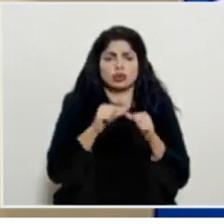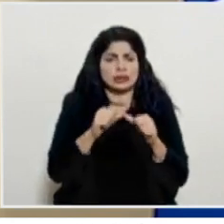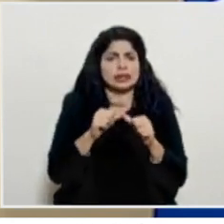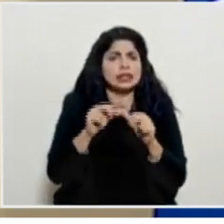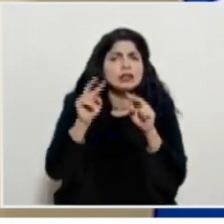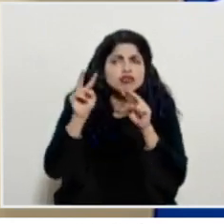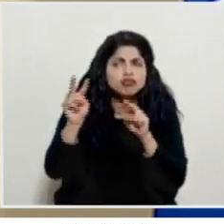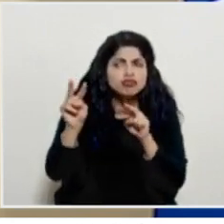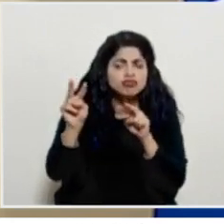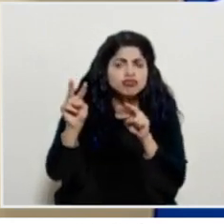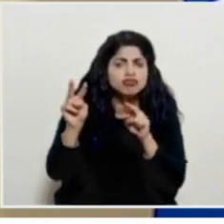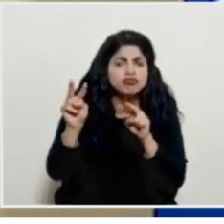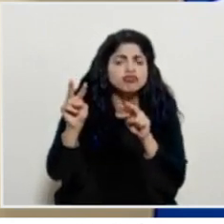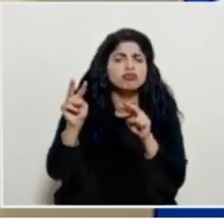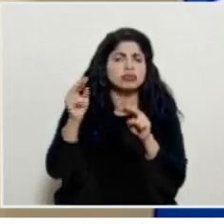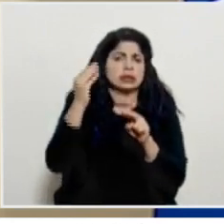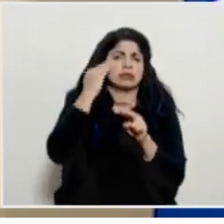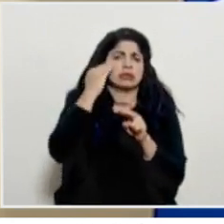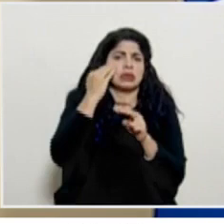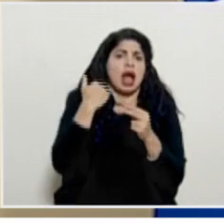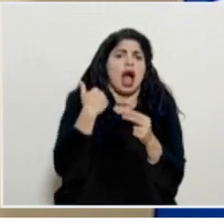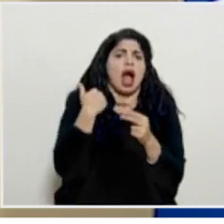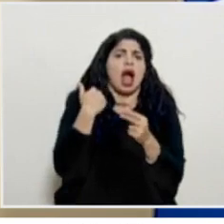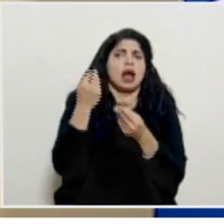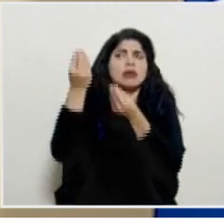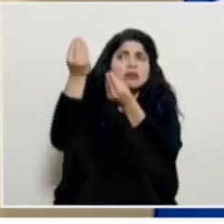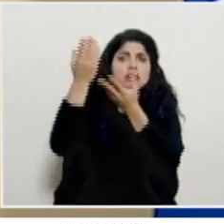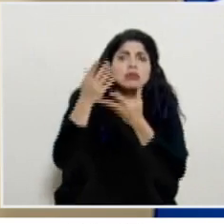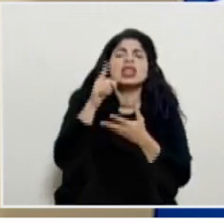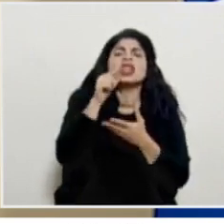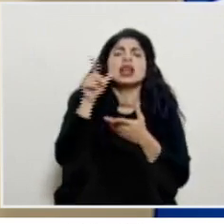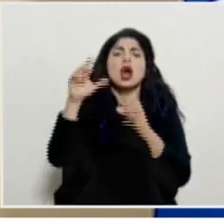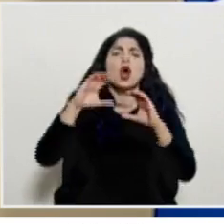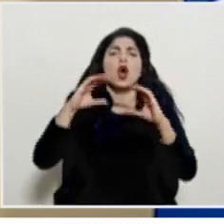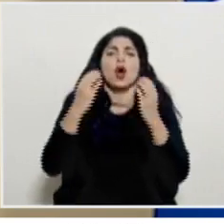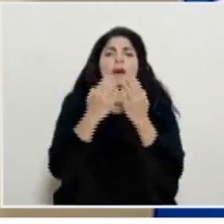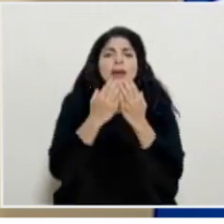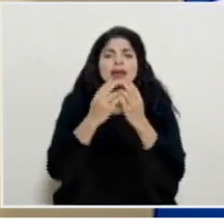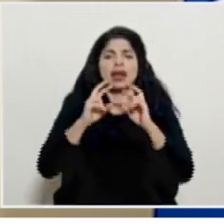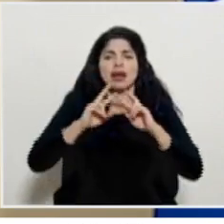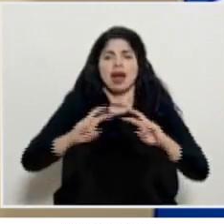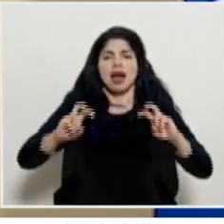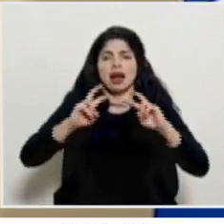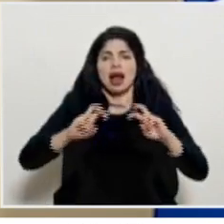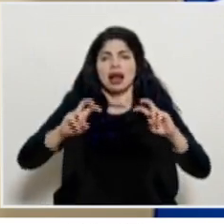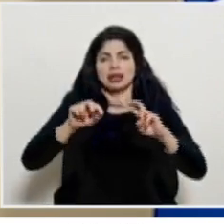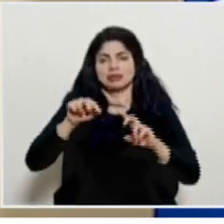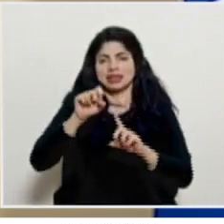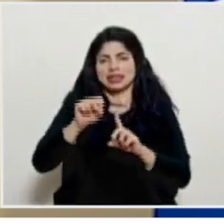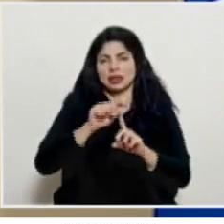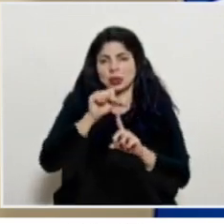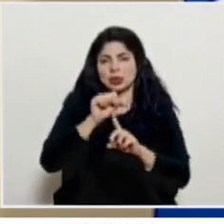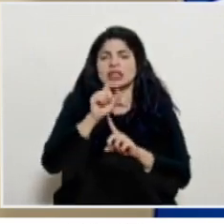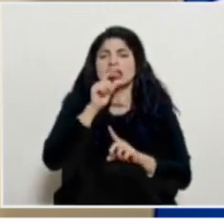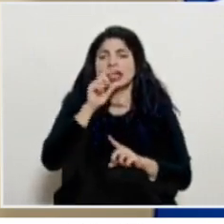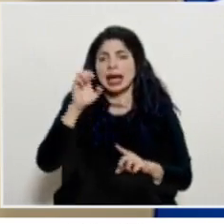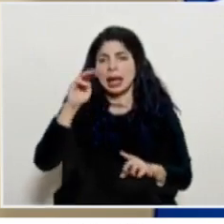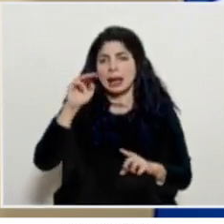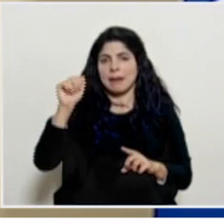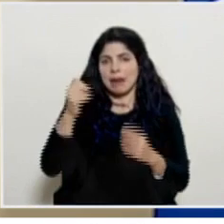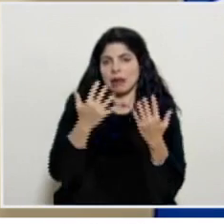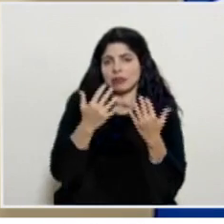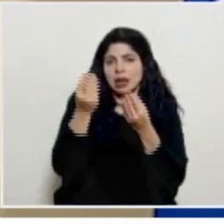Sabemos que hay un pronunciamiento que le tocará hacer al Comité Específico de Análisis de estas situaciones por parte de la EMA